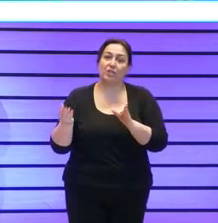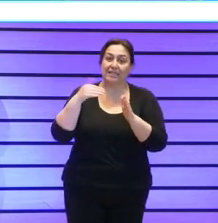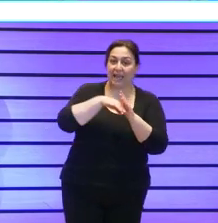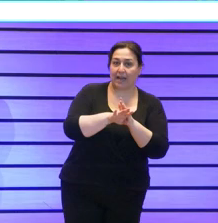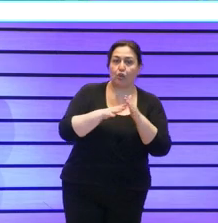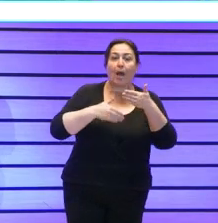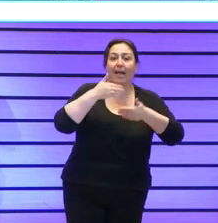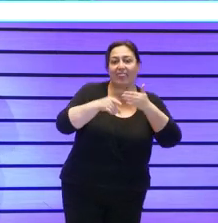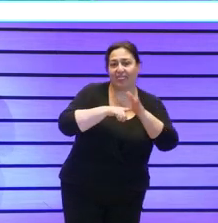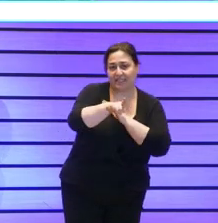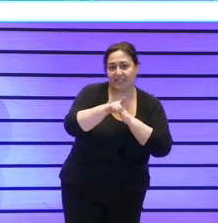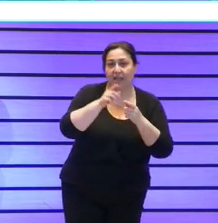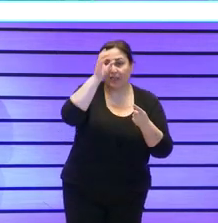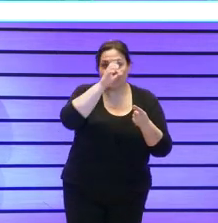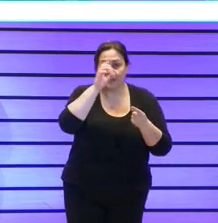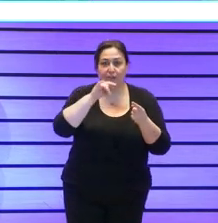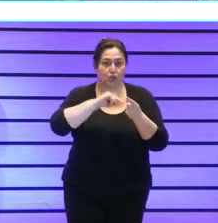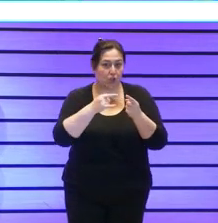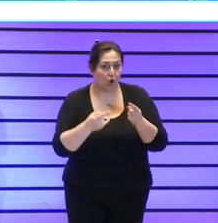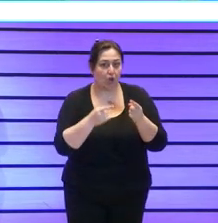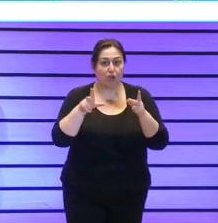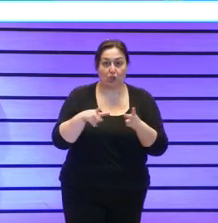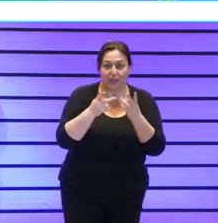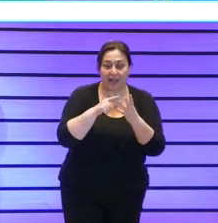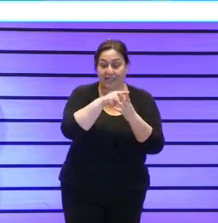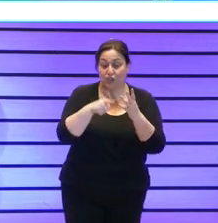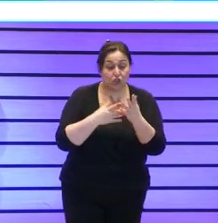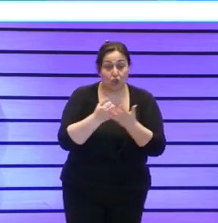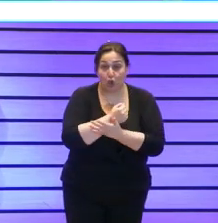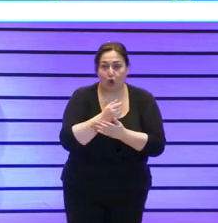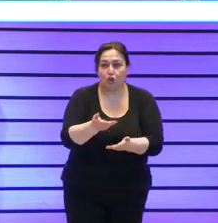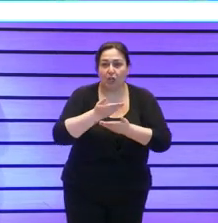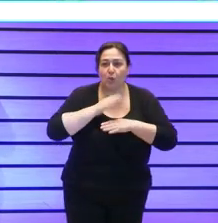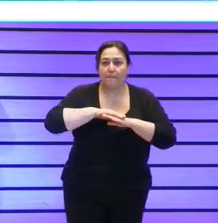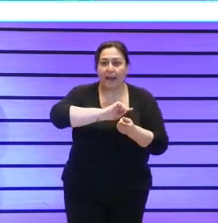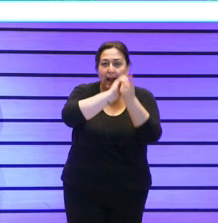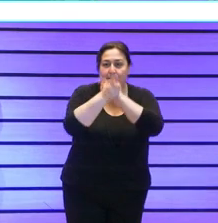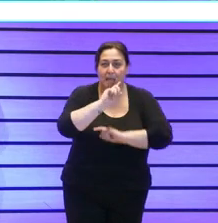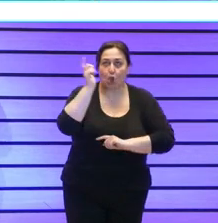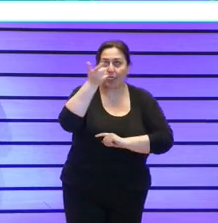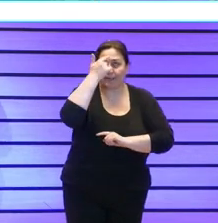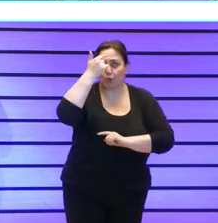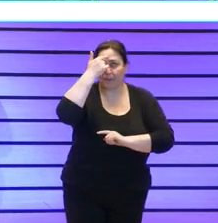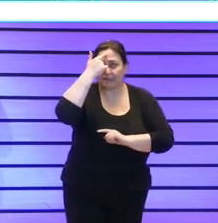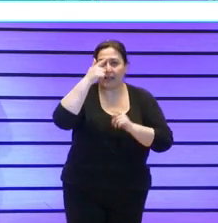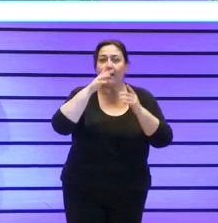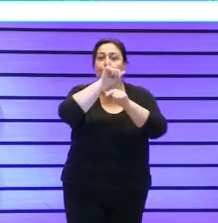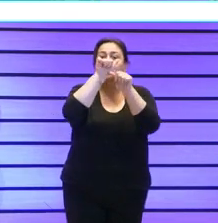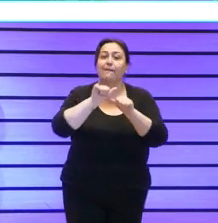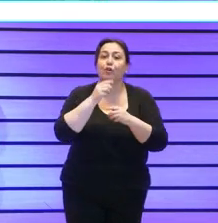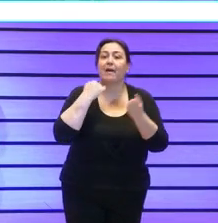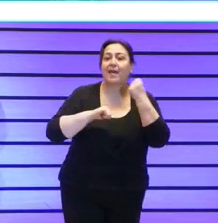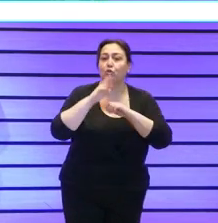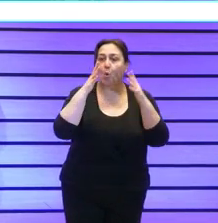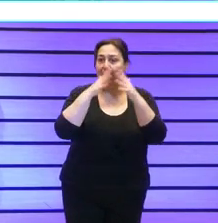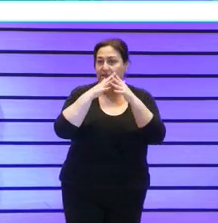tecnológicos y que todo ello nos ayude a cambiar nuestro modelo mental nuestro modelo organizativo y nuestra forma de actuar